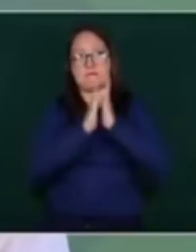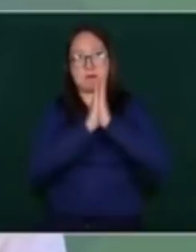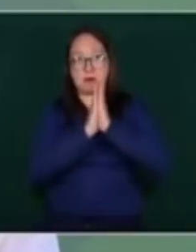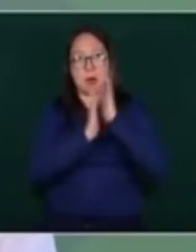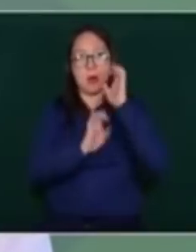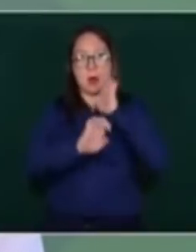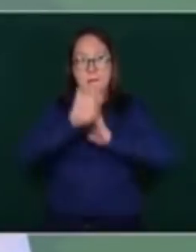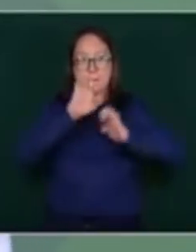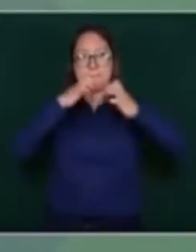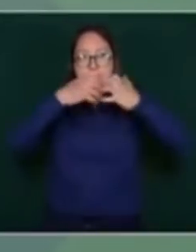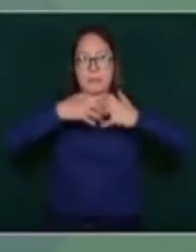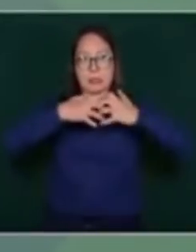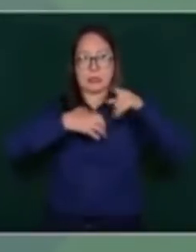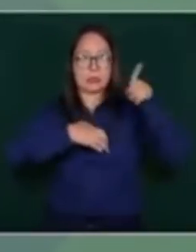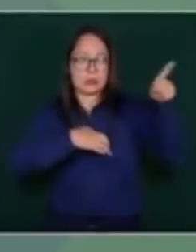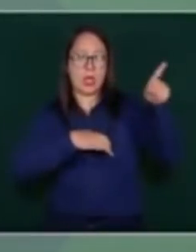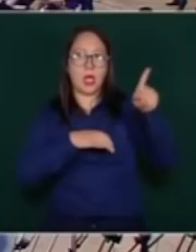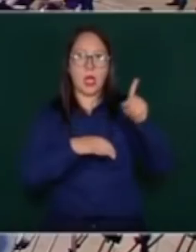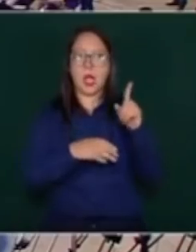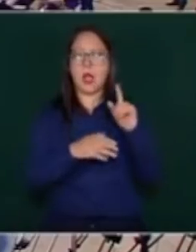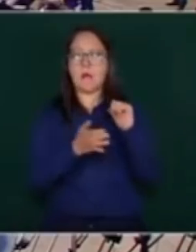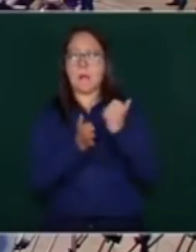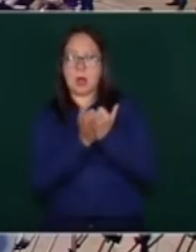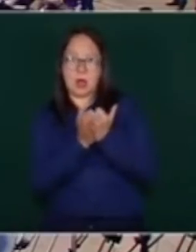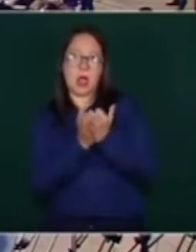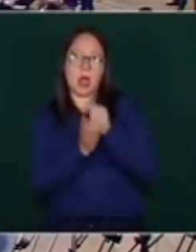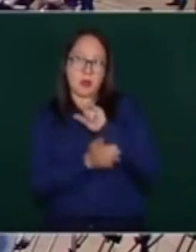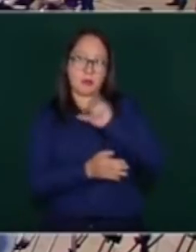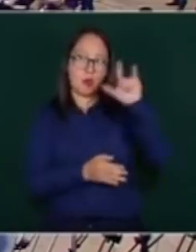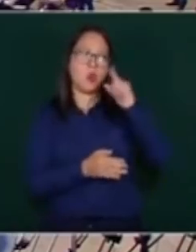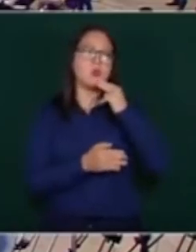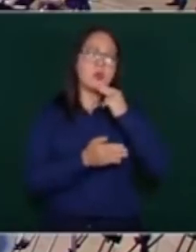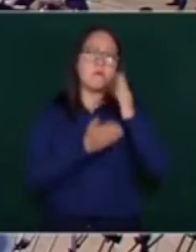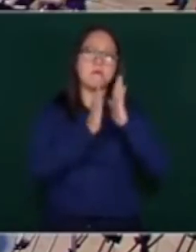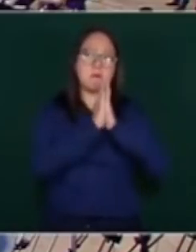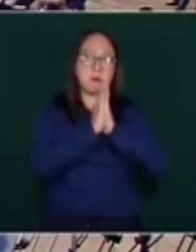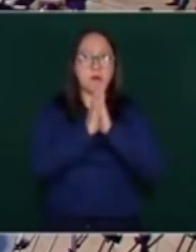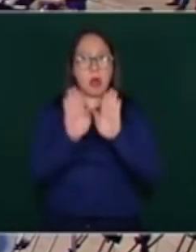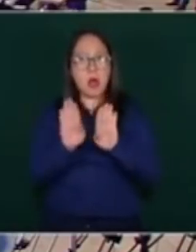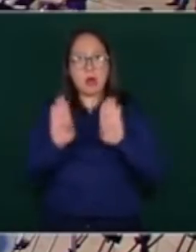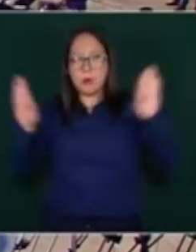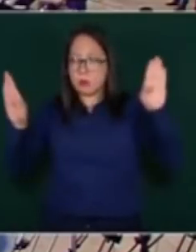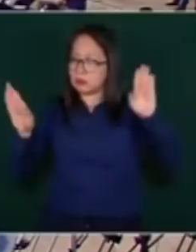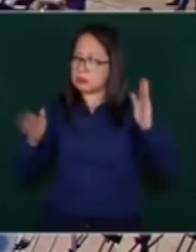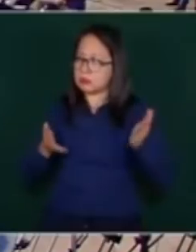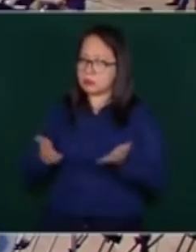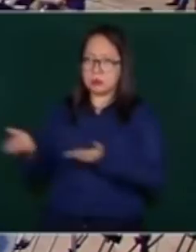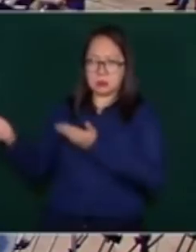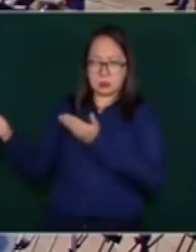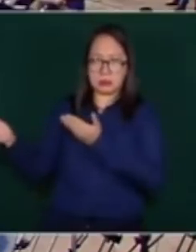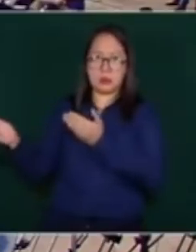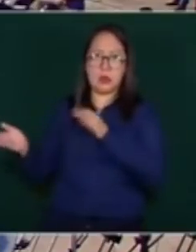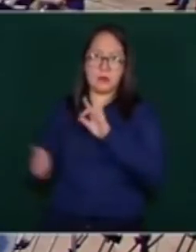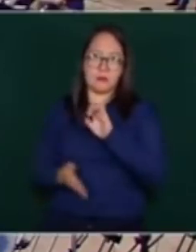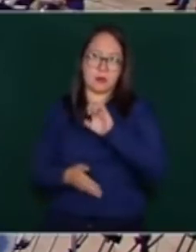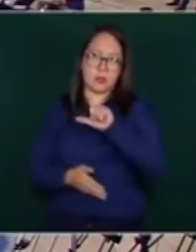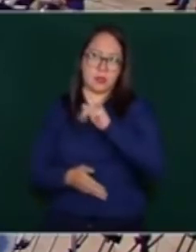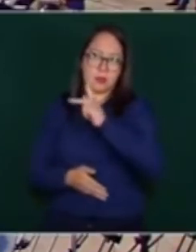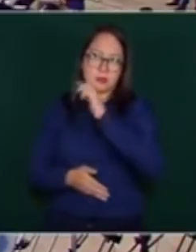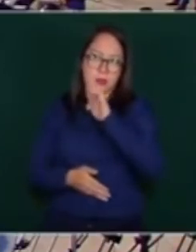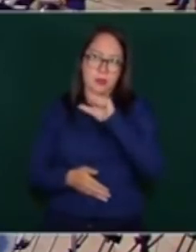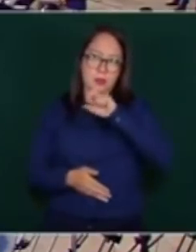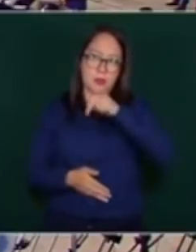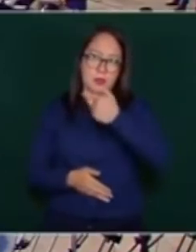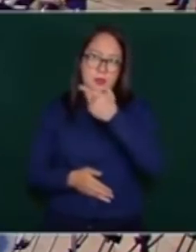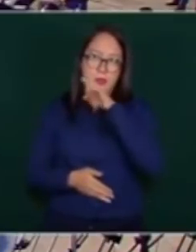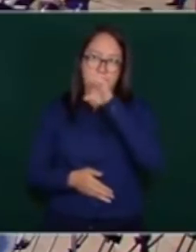porque el aeropuerto de la Ciudad de México ya está saturado,